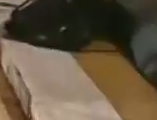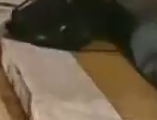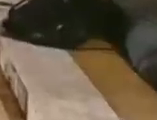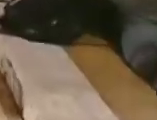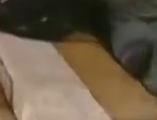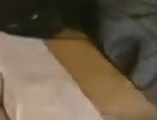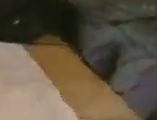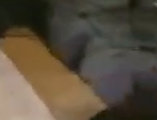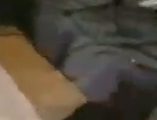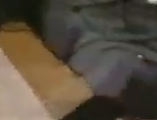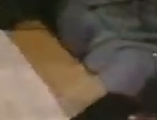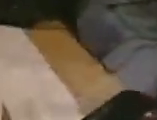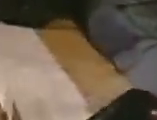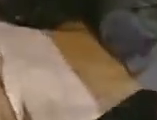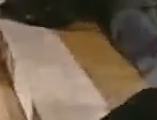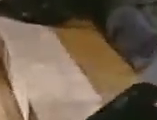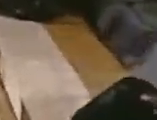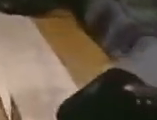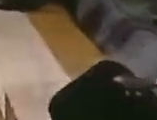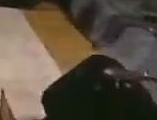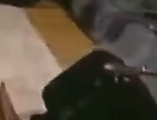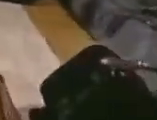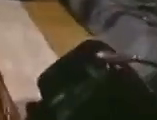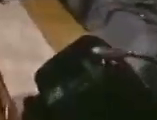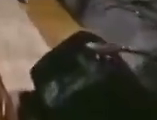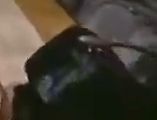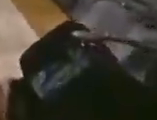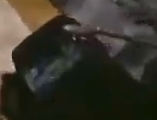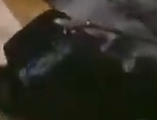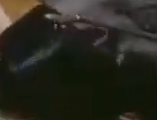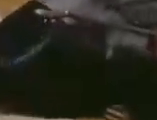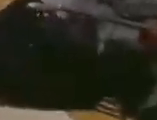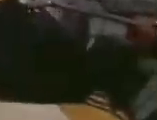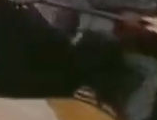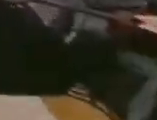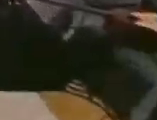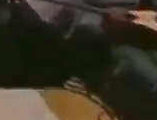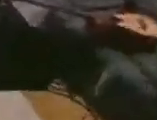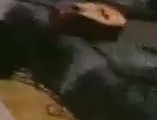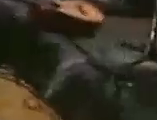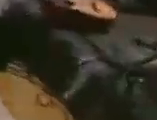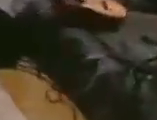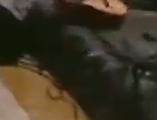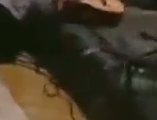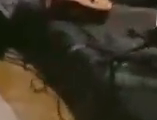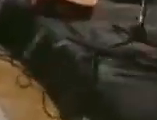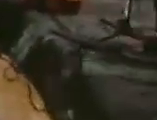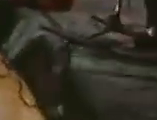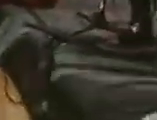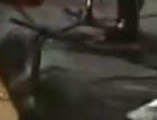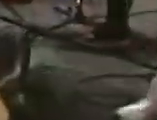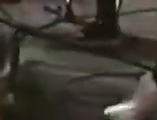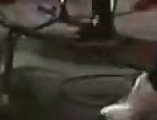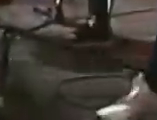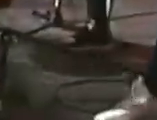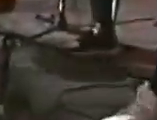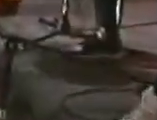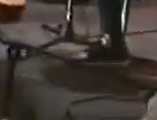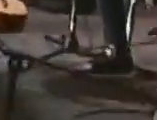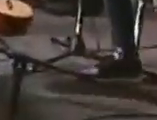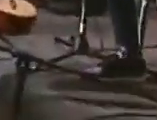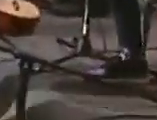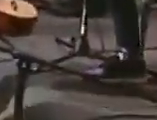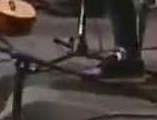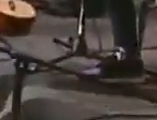resultados tempranos con dos grandes acuerdos parciales y denunció las conspiraciones contra el diálogo que se